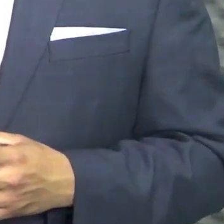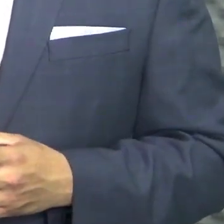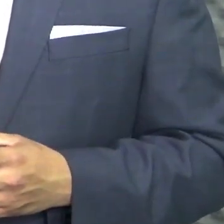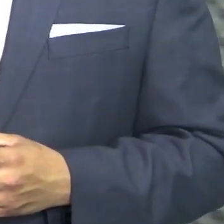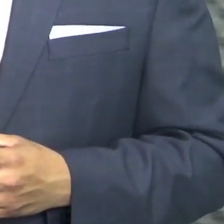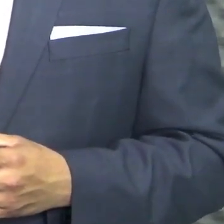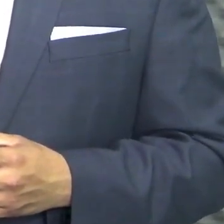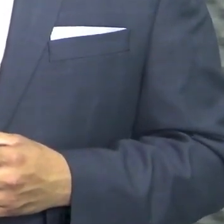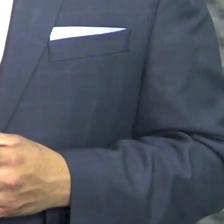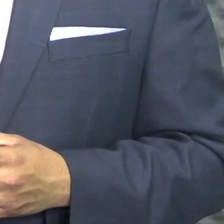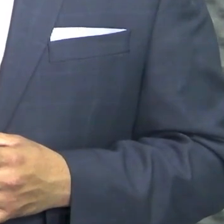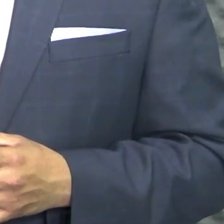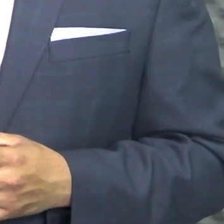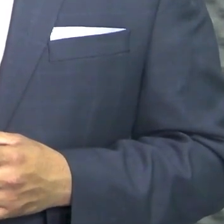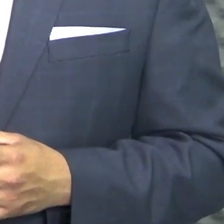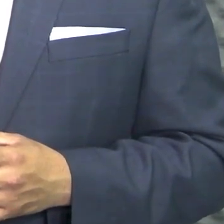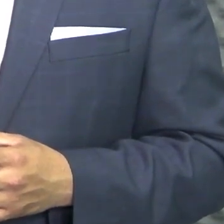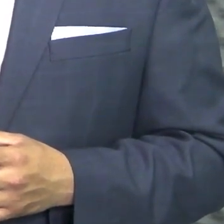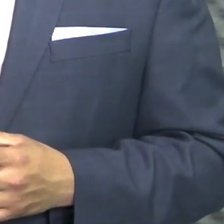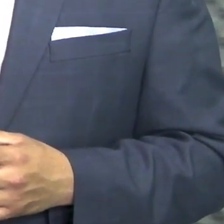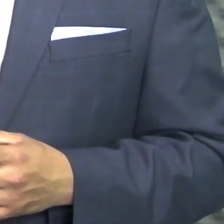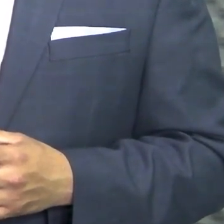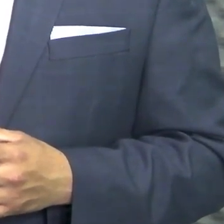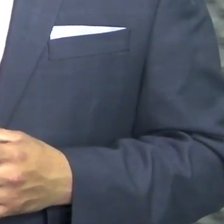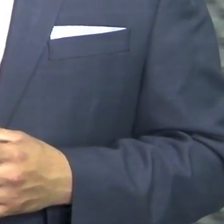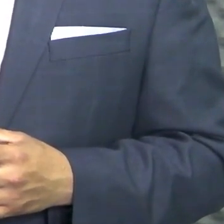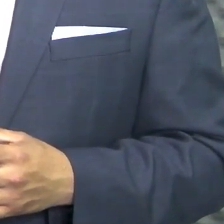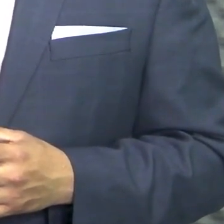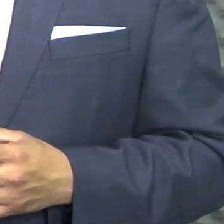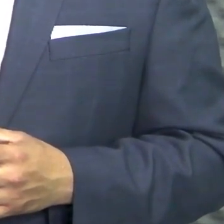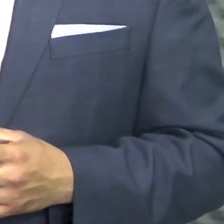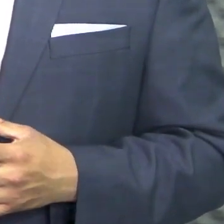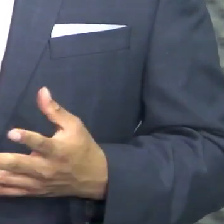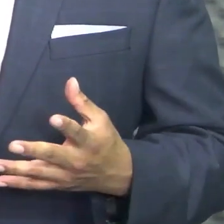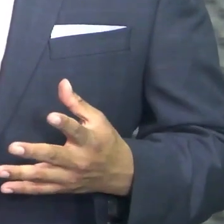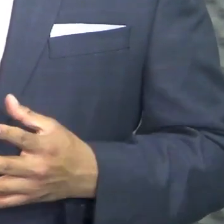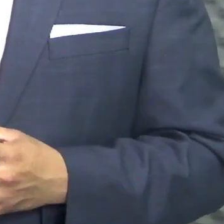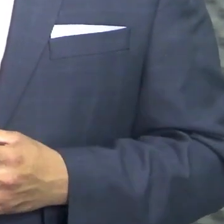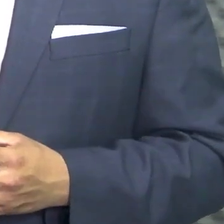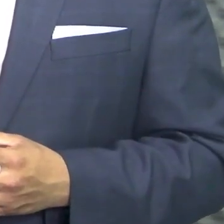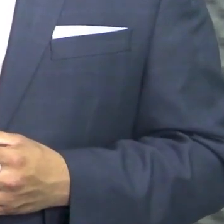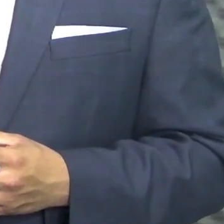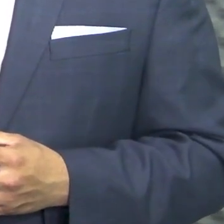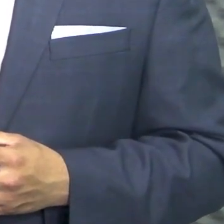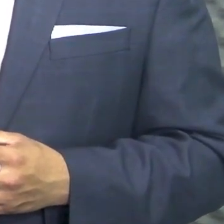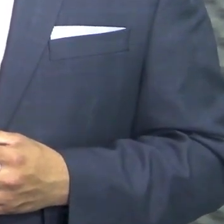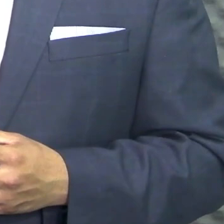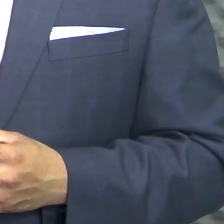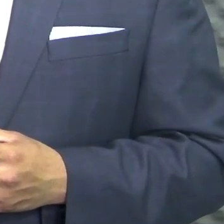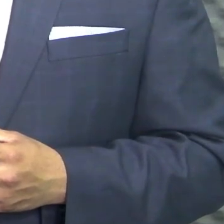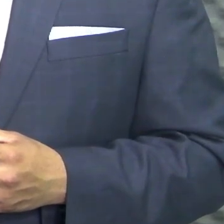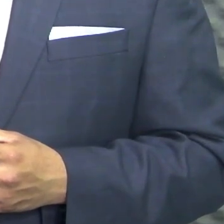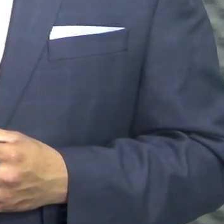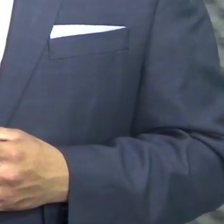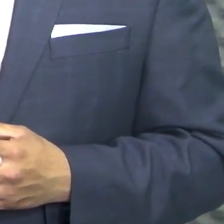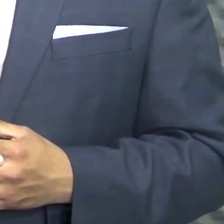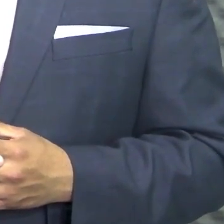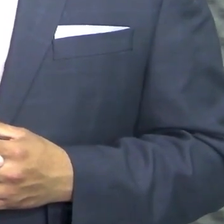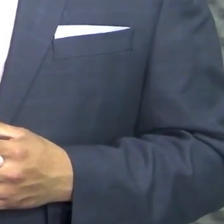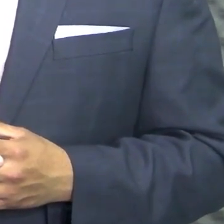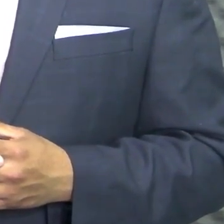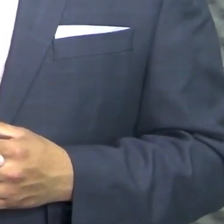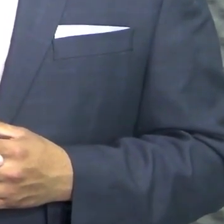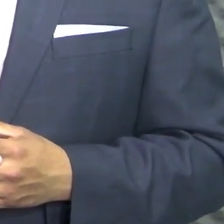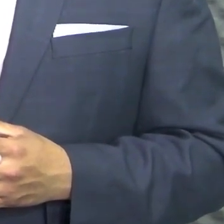y que el propio gobernador de Movimiento Ciudadano, en lugar de atender, ha generado